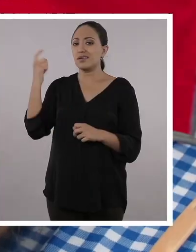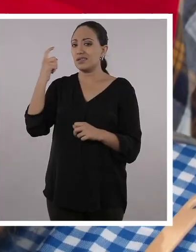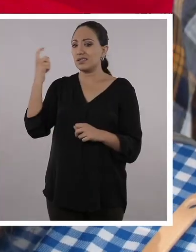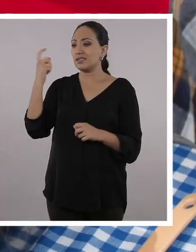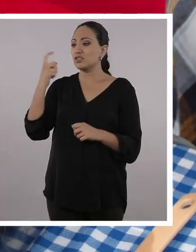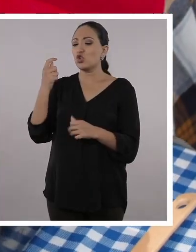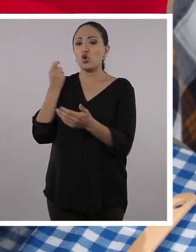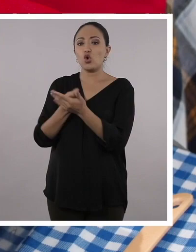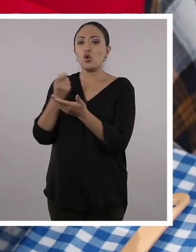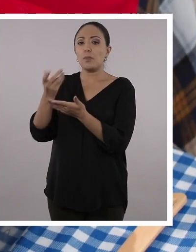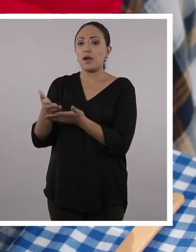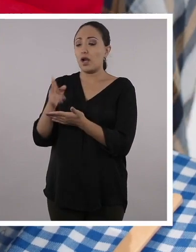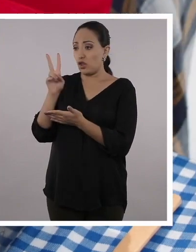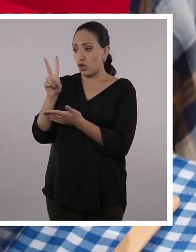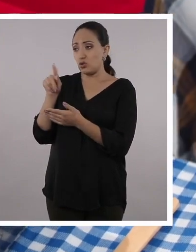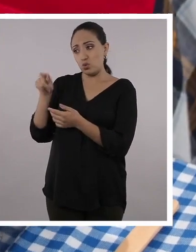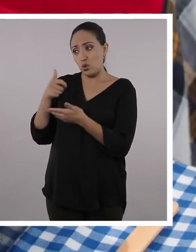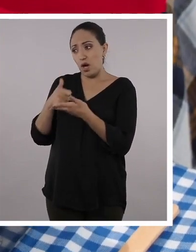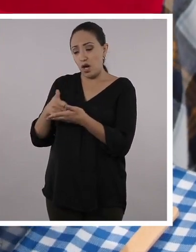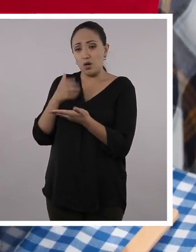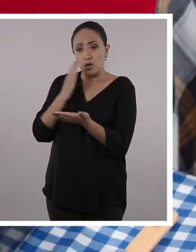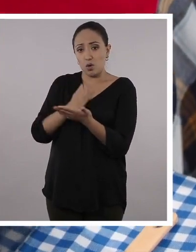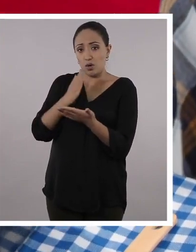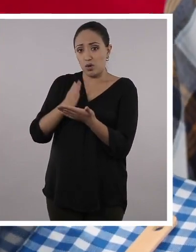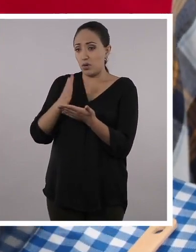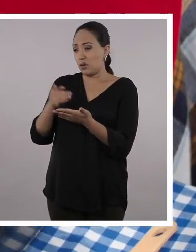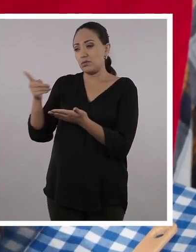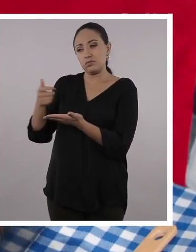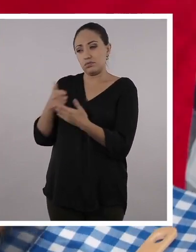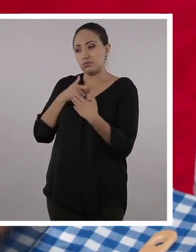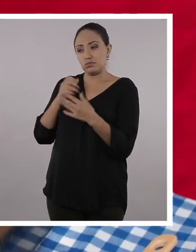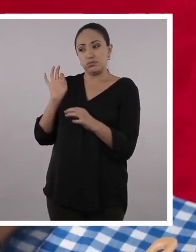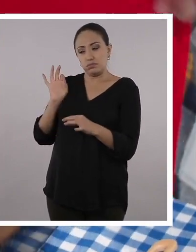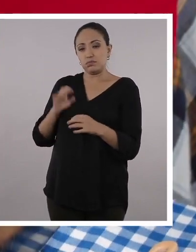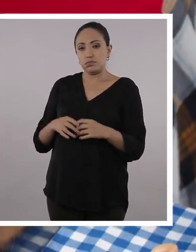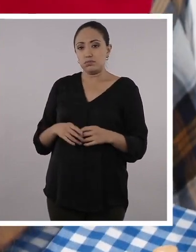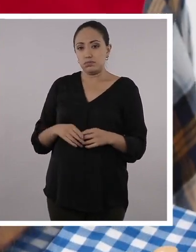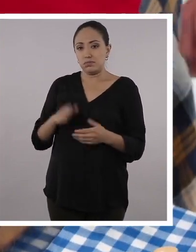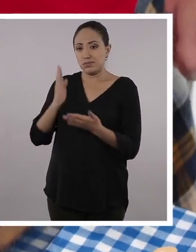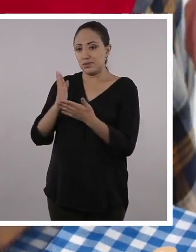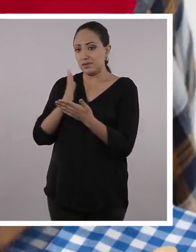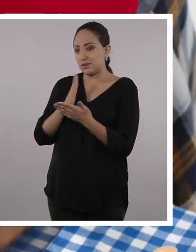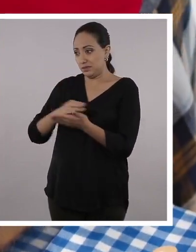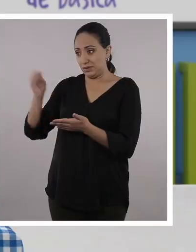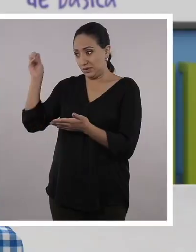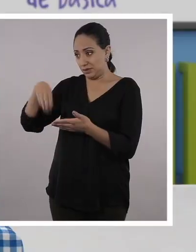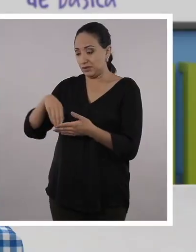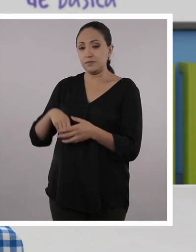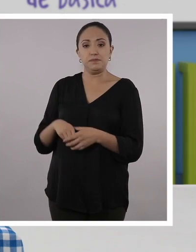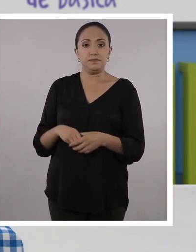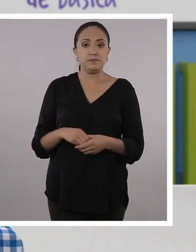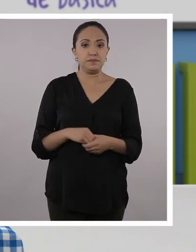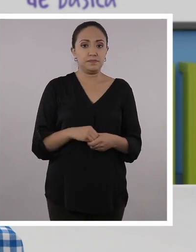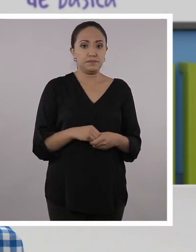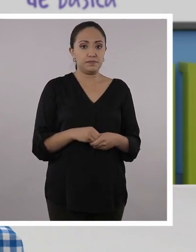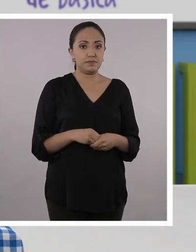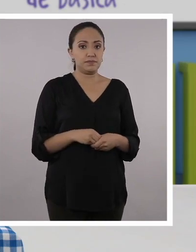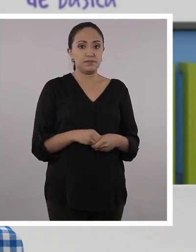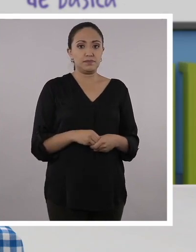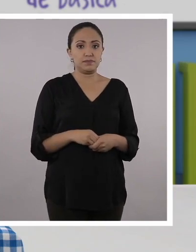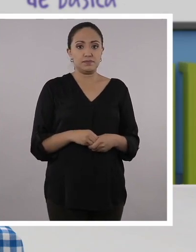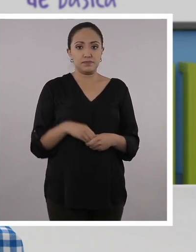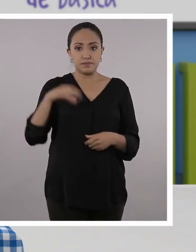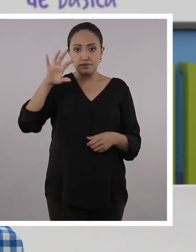unas dos, hace un ratito que revisé. Me echas una manito tú cortando un par de papitas mientras yo termino de cortar esta cebollita también que me faltó. ¿Qué tal, Santi? Ahí te ayudo.